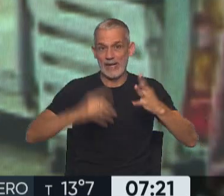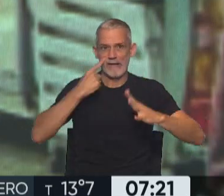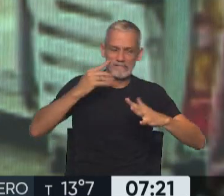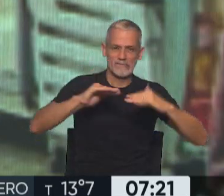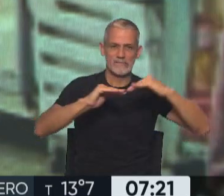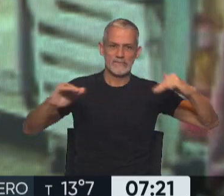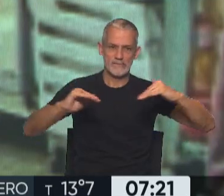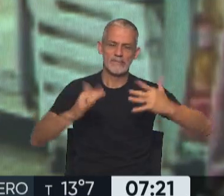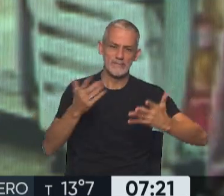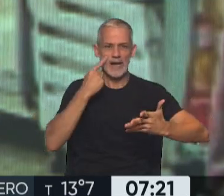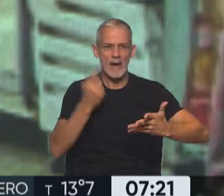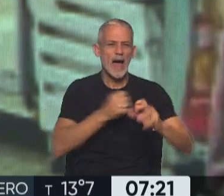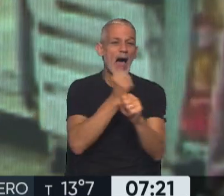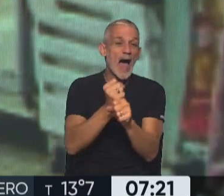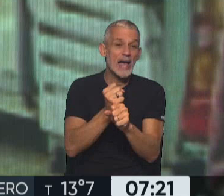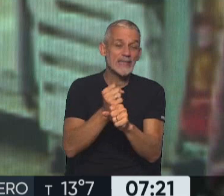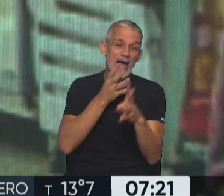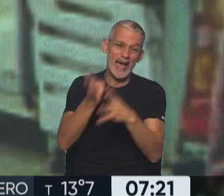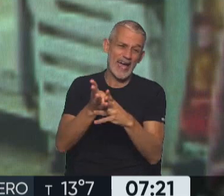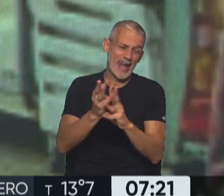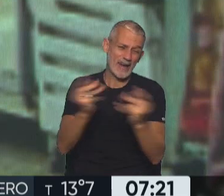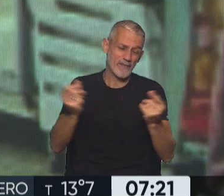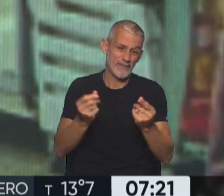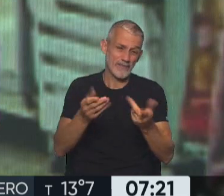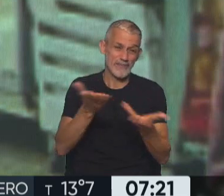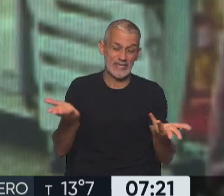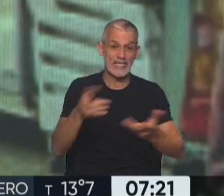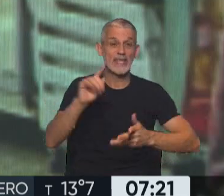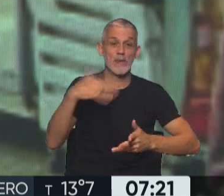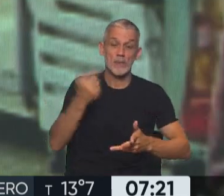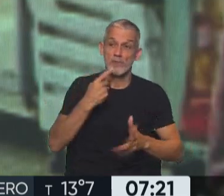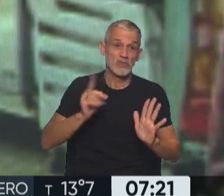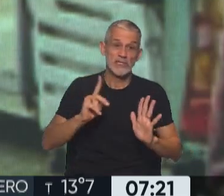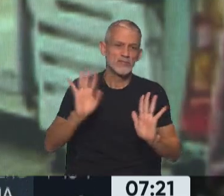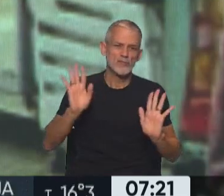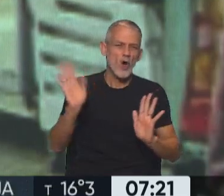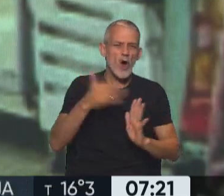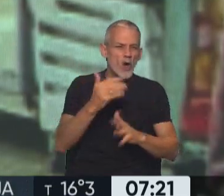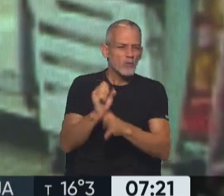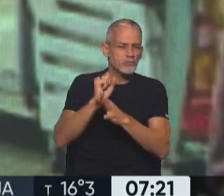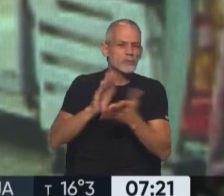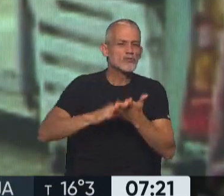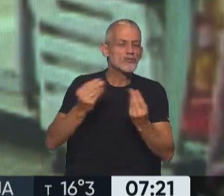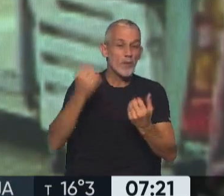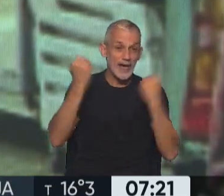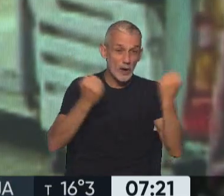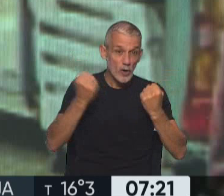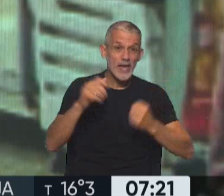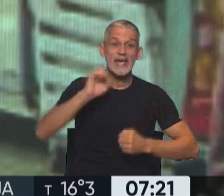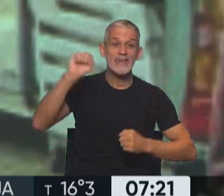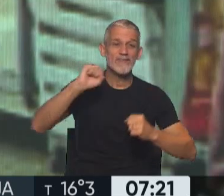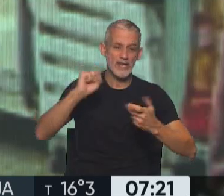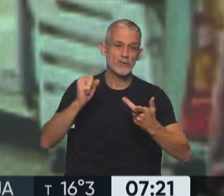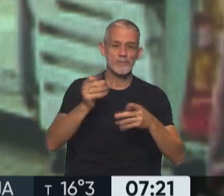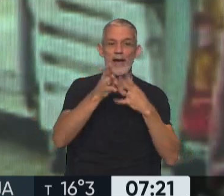va a seguir siendo alto al menos hasta que termine la guerra y después lo que te dicen todos los historiadores económicos es, la inflación sigue en la